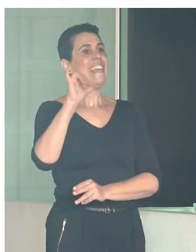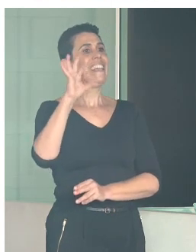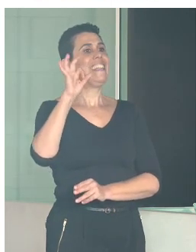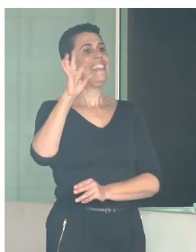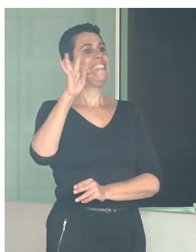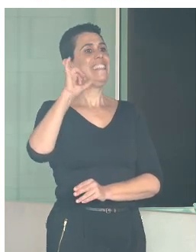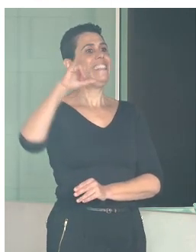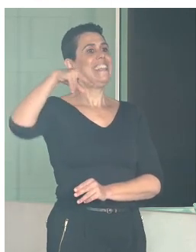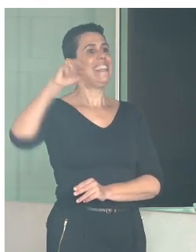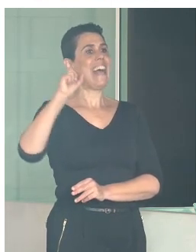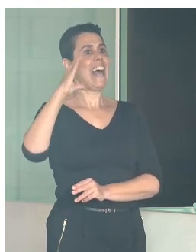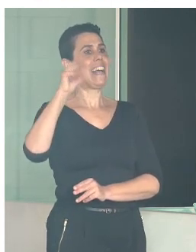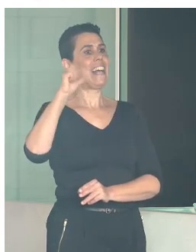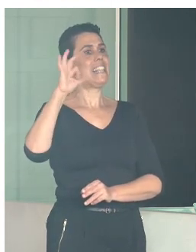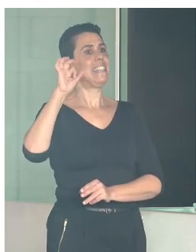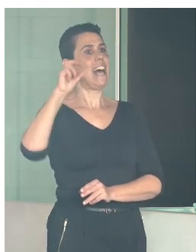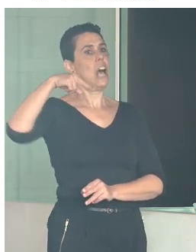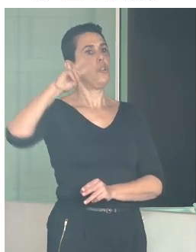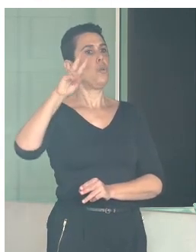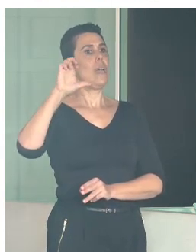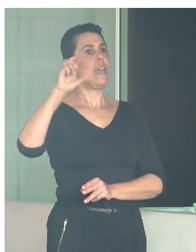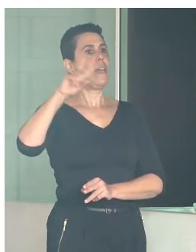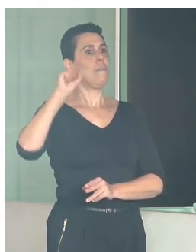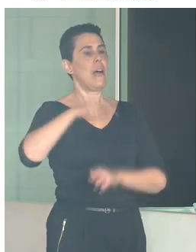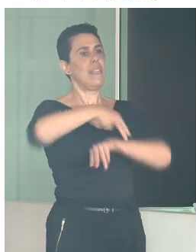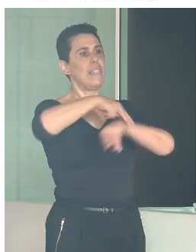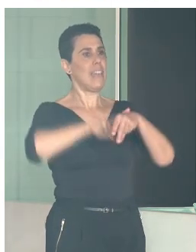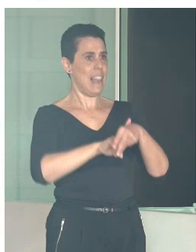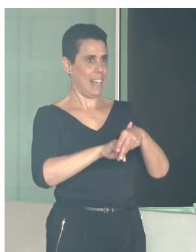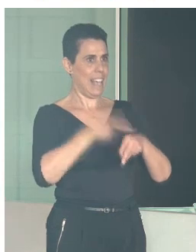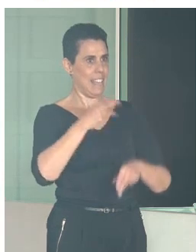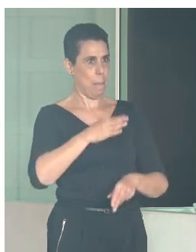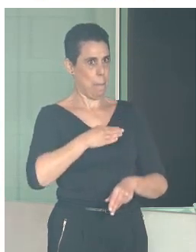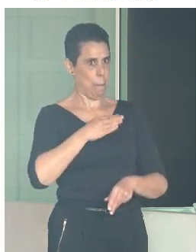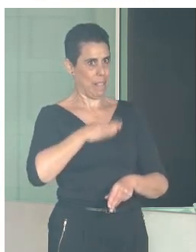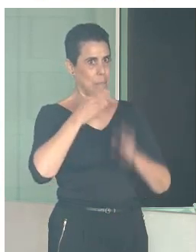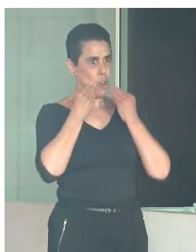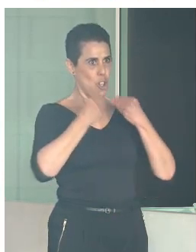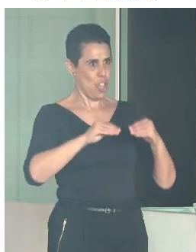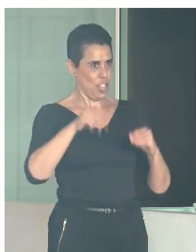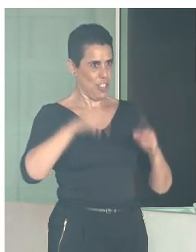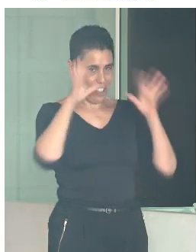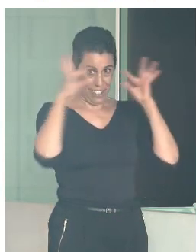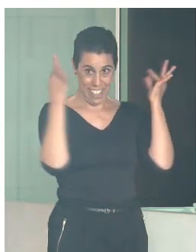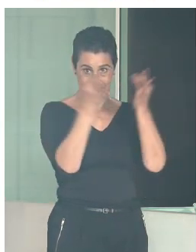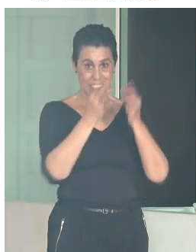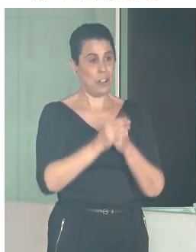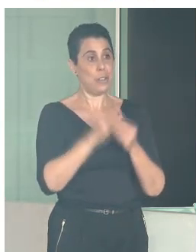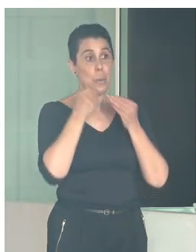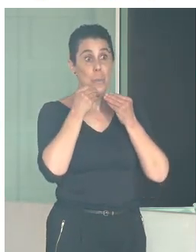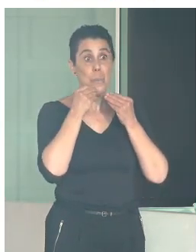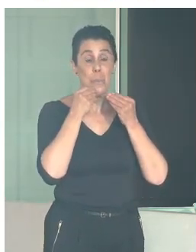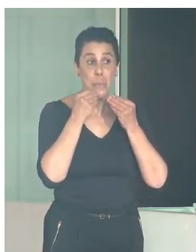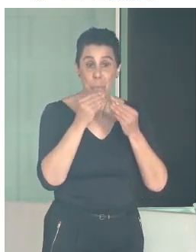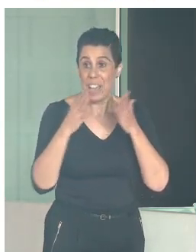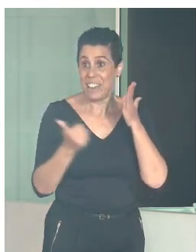Casanueva, que es la delegada territorial de Cultura y Patrimonio Histórico de Córdoba. Muchas gracias. Muchas gracias. Bueno, buenos días, alcalde,